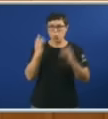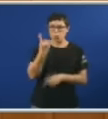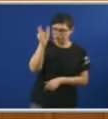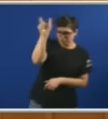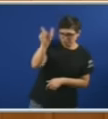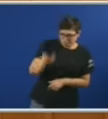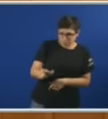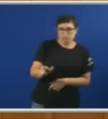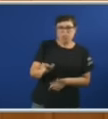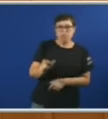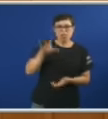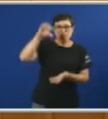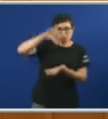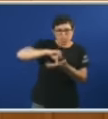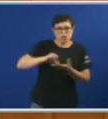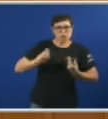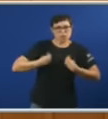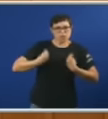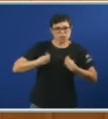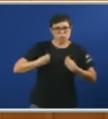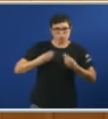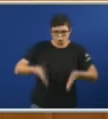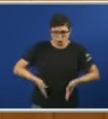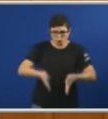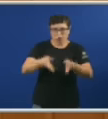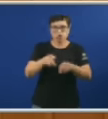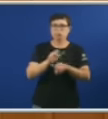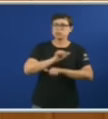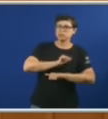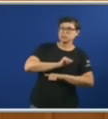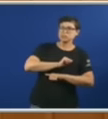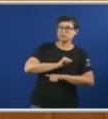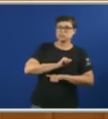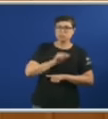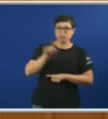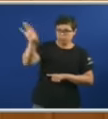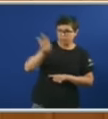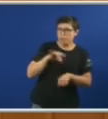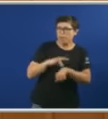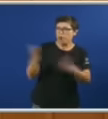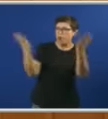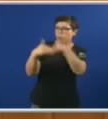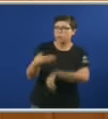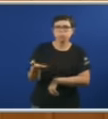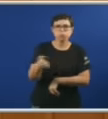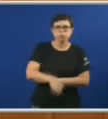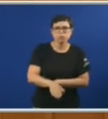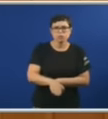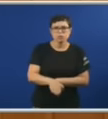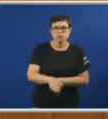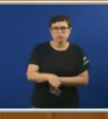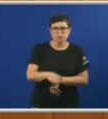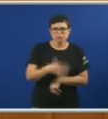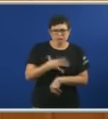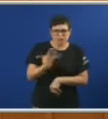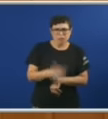unha persoa nun centro de saúde nos corredores Porque un médico que tiña que estar ali Non está, señor Feijo E este é un